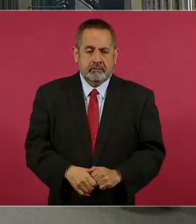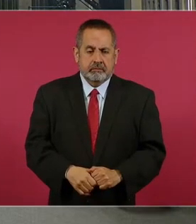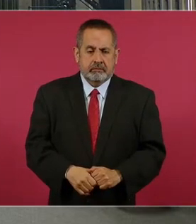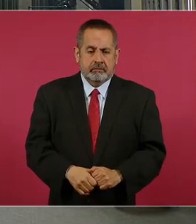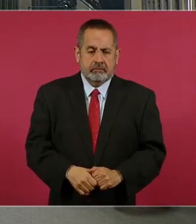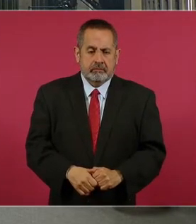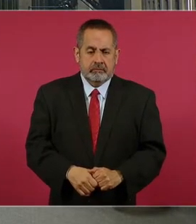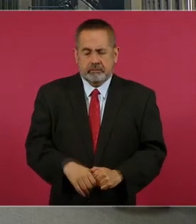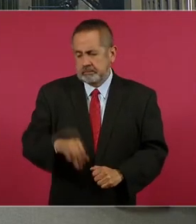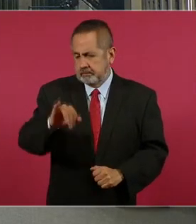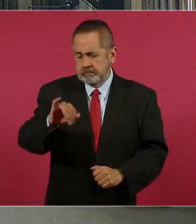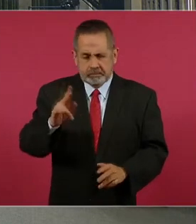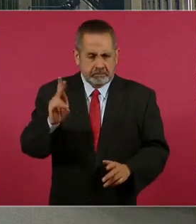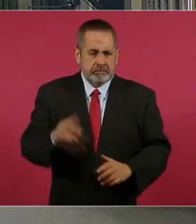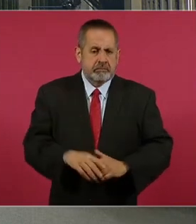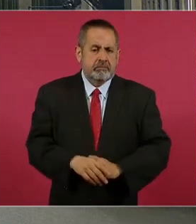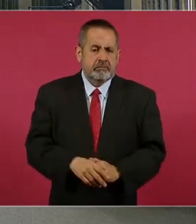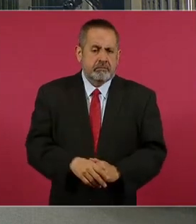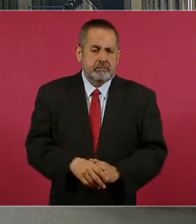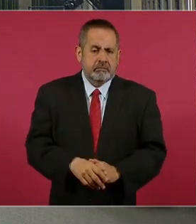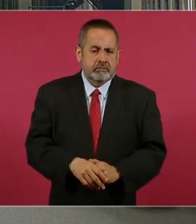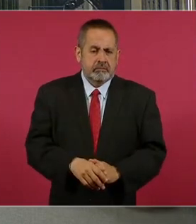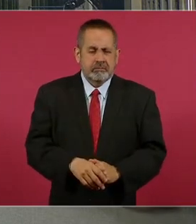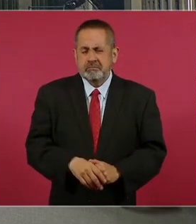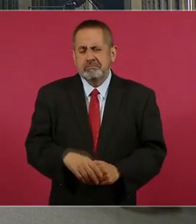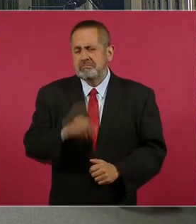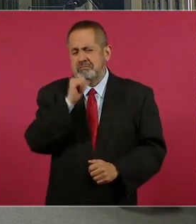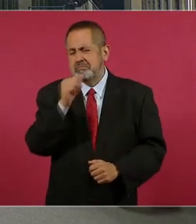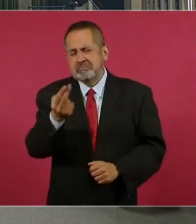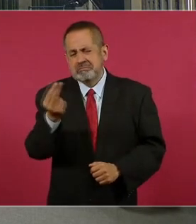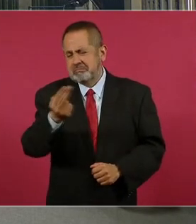Sí, pero no hace falta.